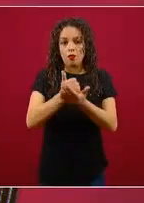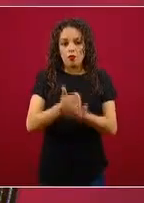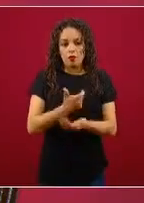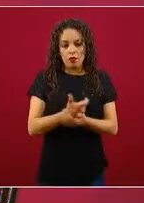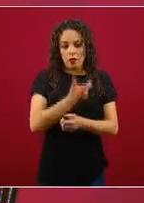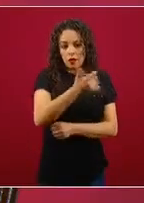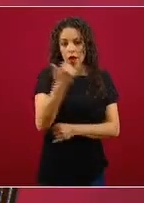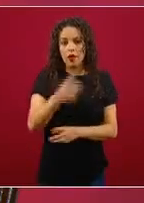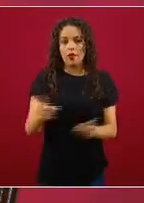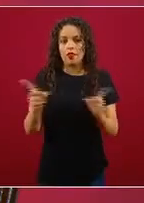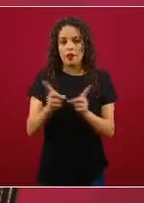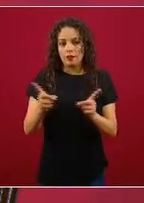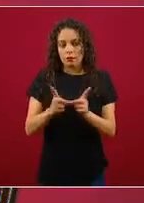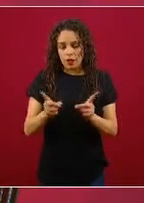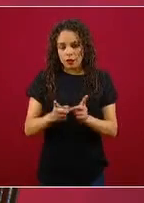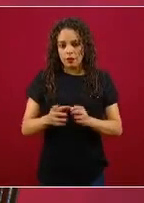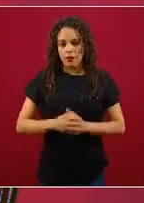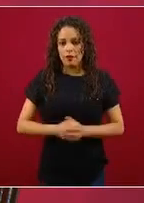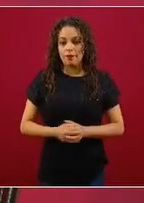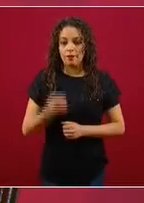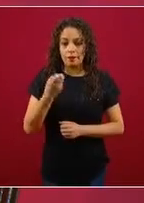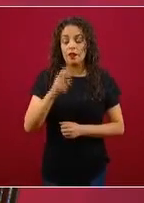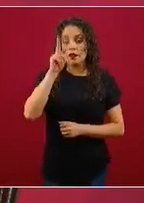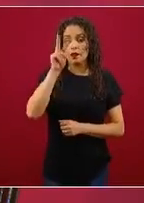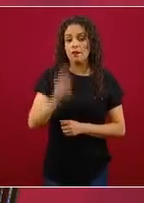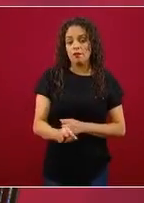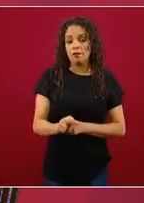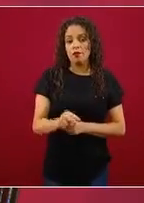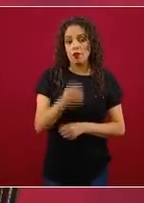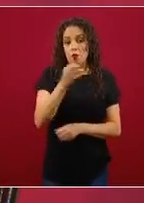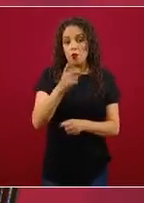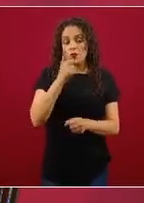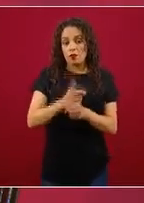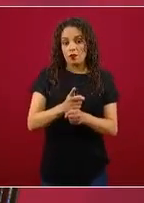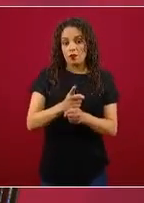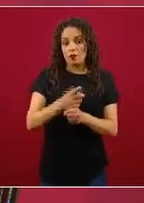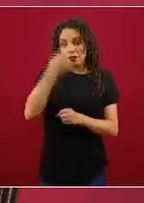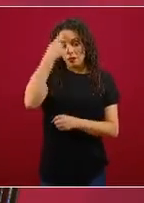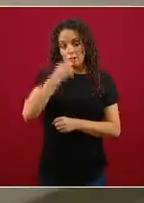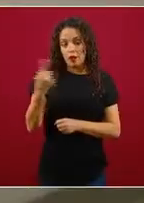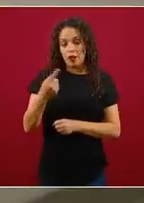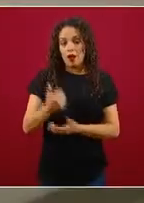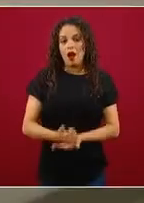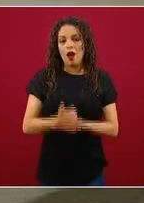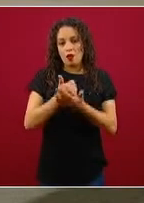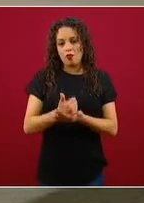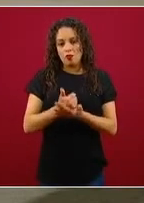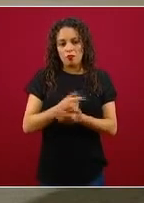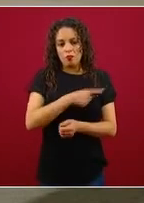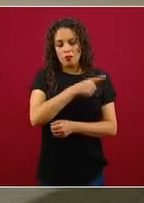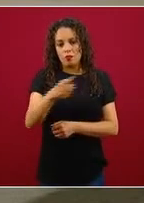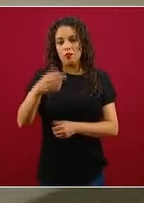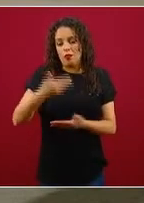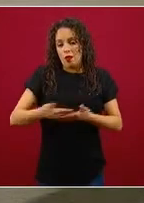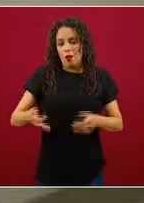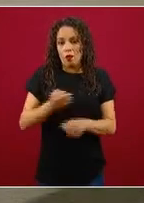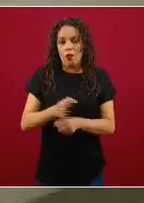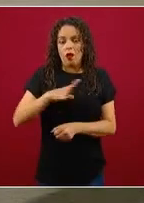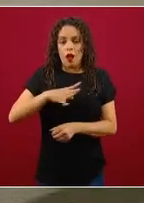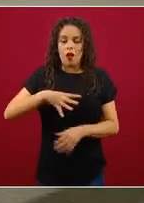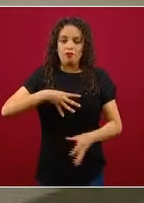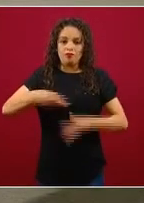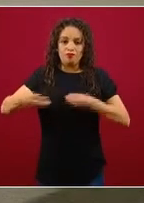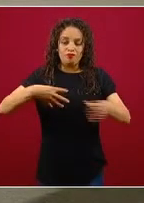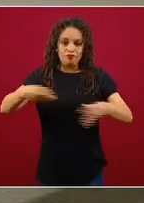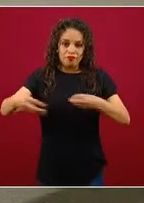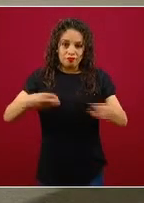esto es una oportunidad de esta situación pandémica, de fortalecer formas innovadoras, formas que